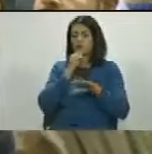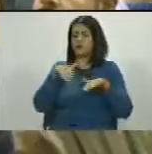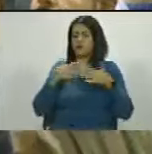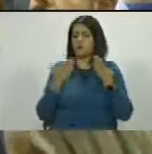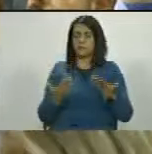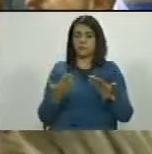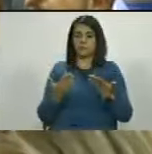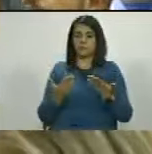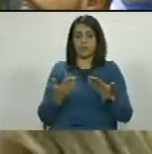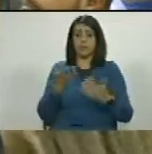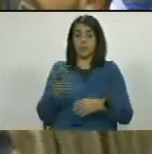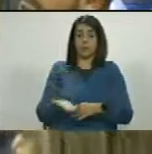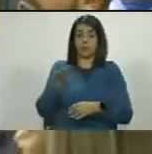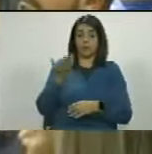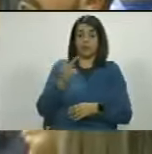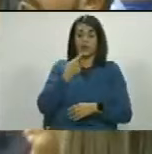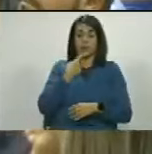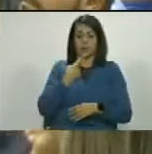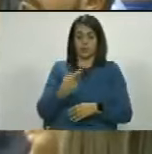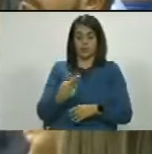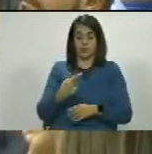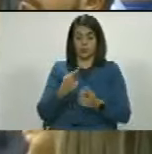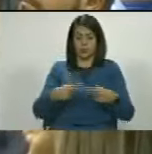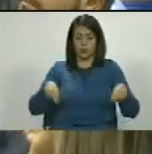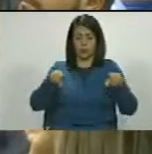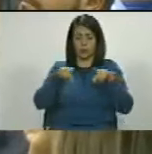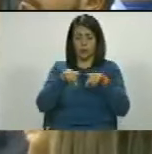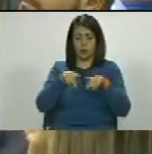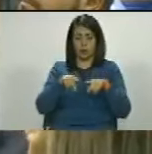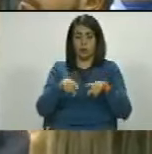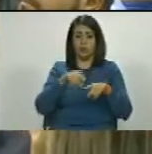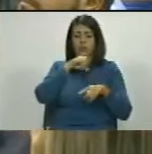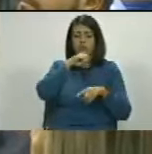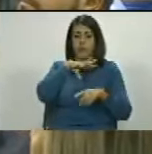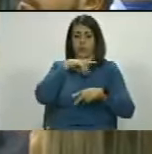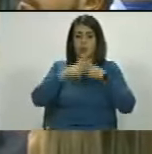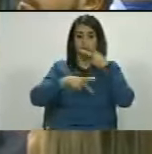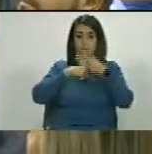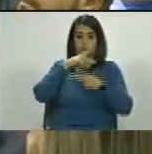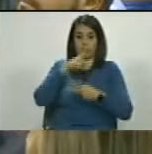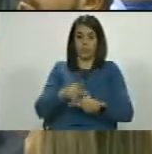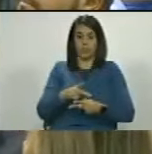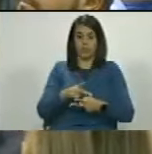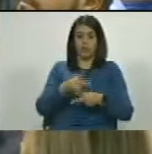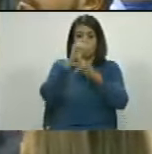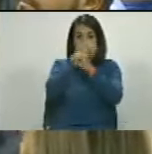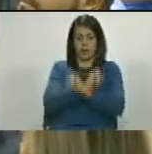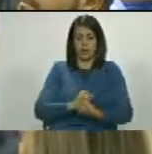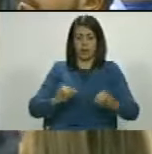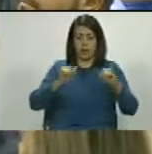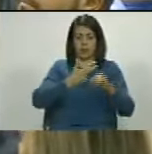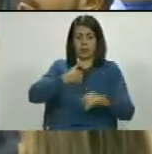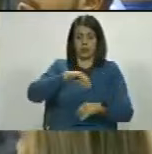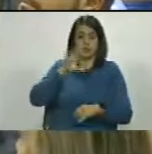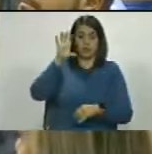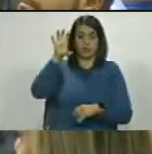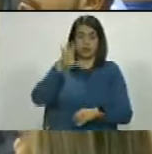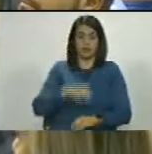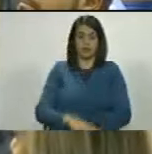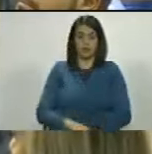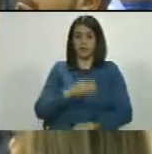para significar un acontecimiento importante para la historia política, para la historia independentista de nuestra patria.